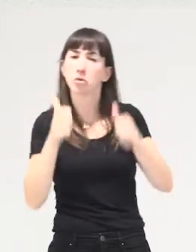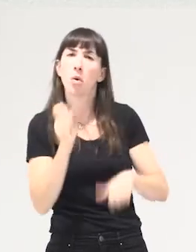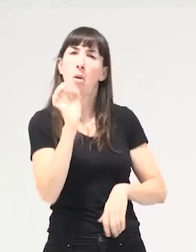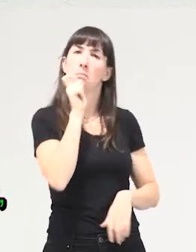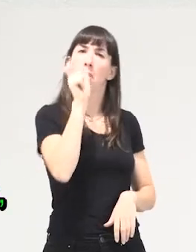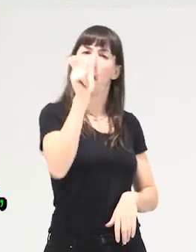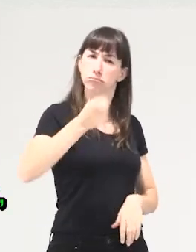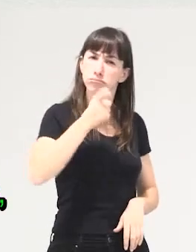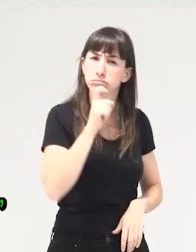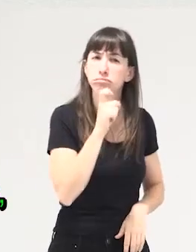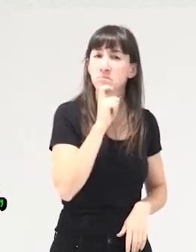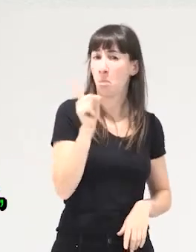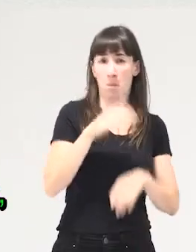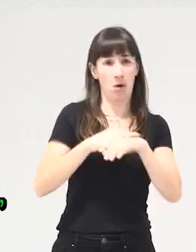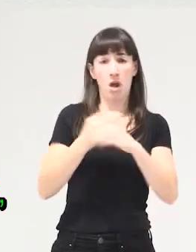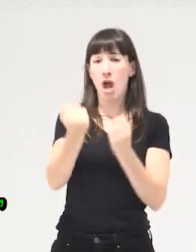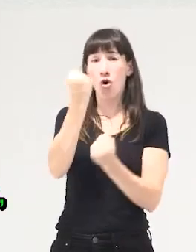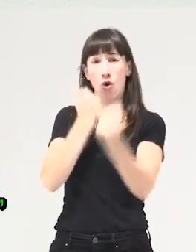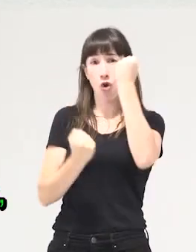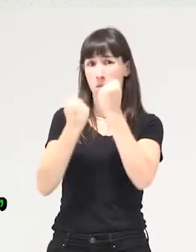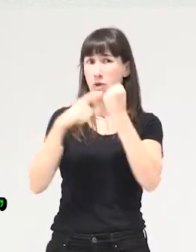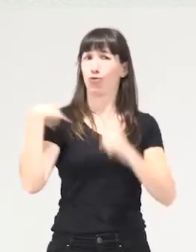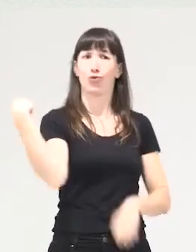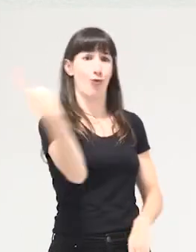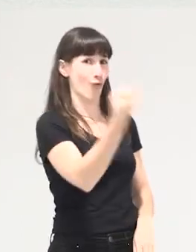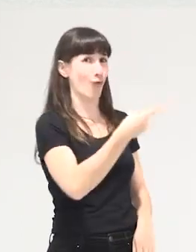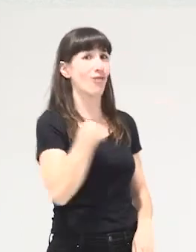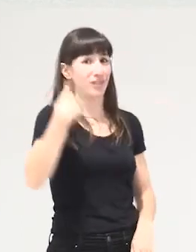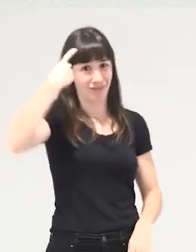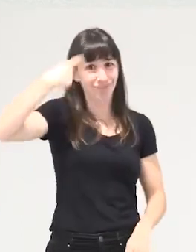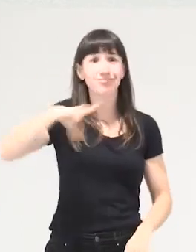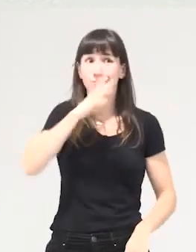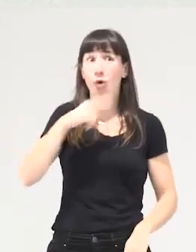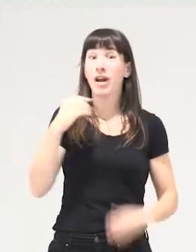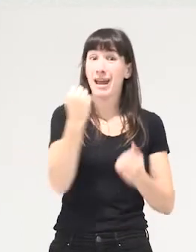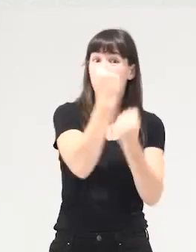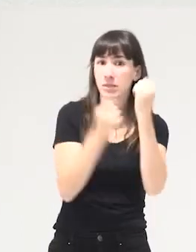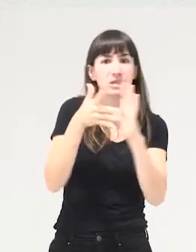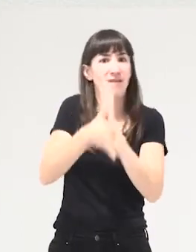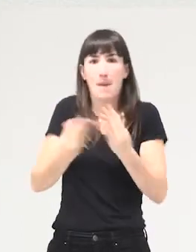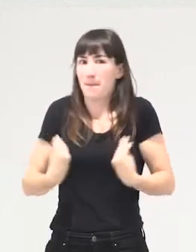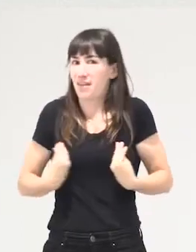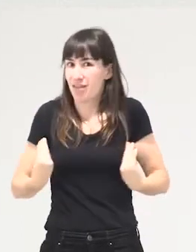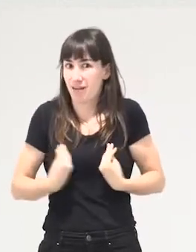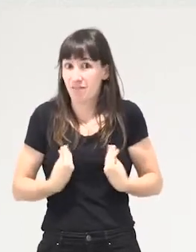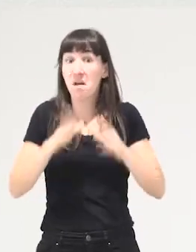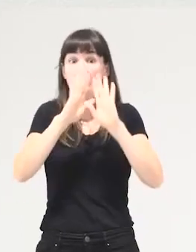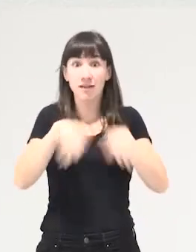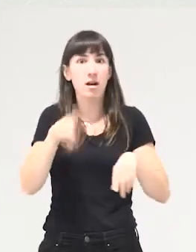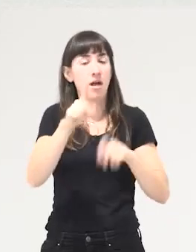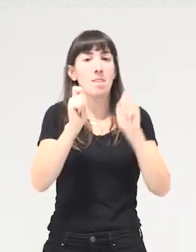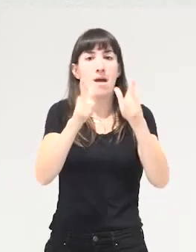complicadas de economía podemos hablar todas porque economía es vida entonces tiene mucha capacidad para democratizar el debate y para